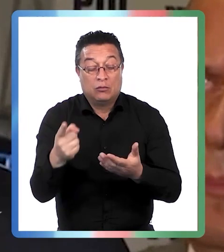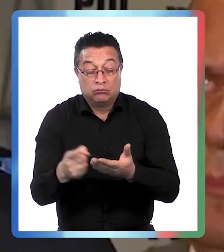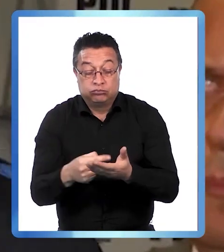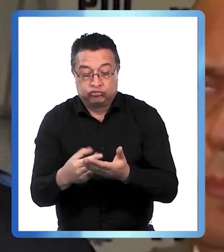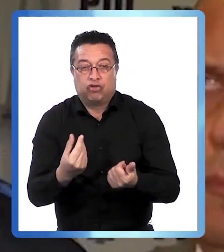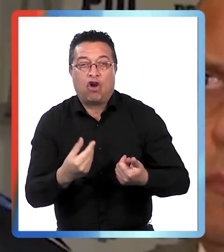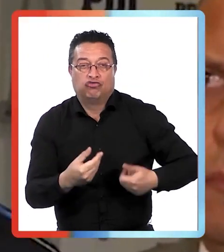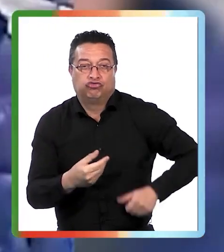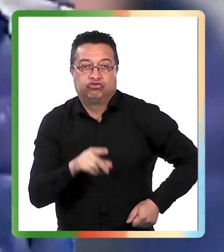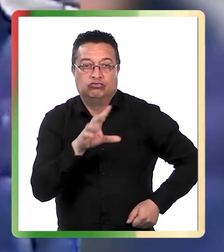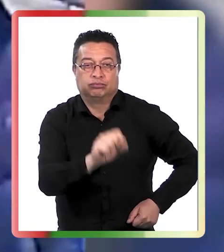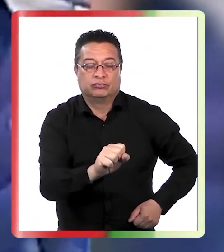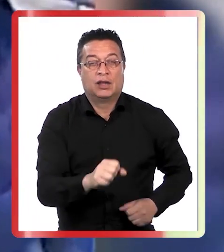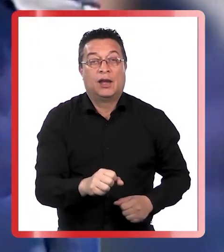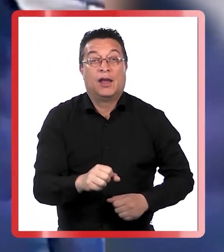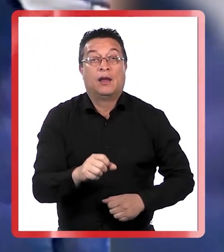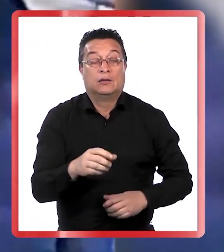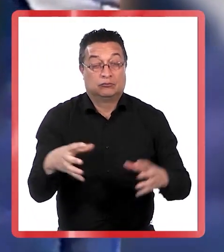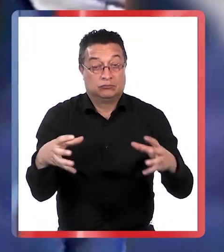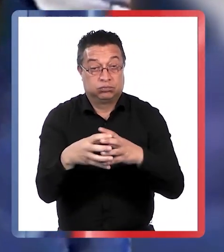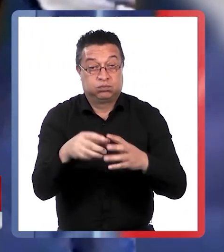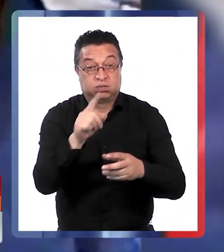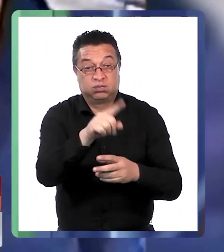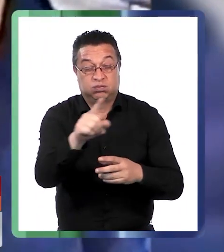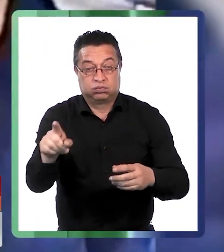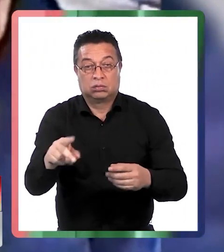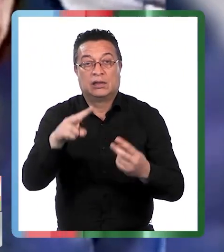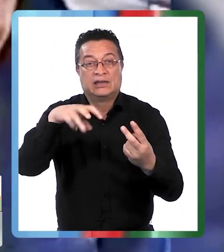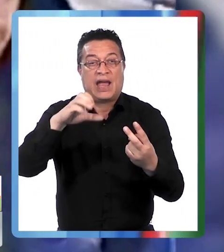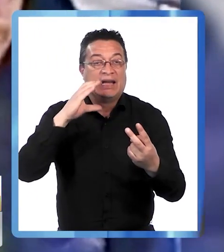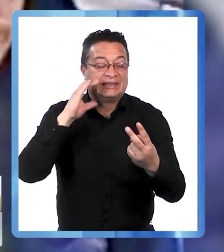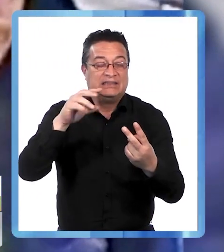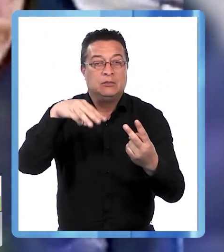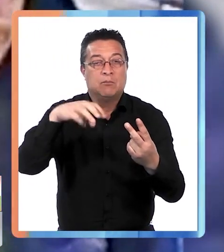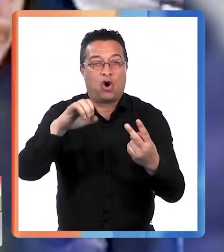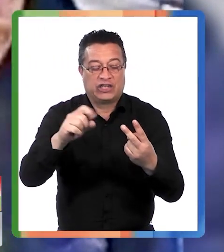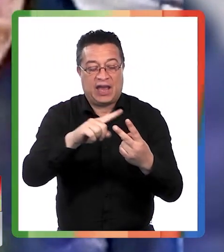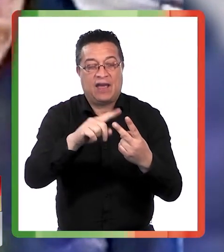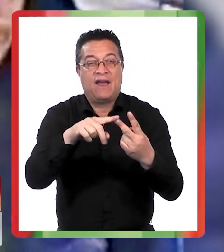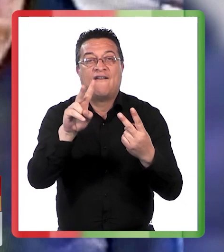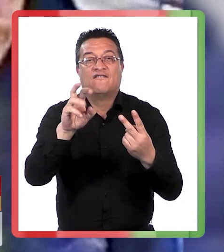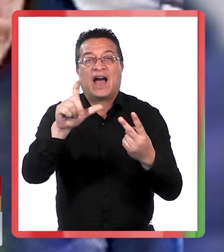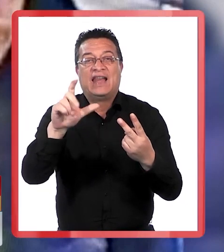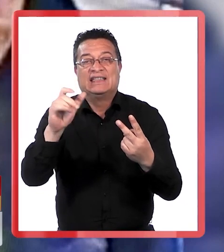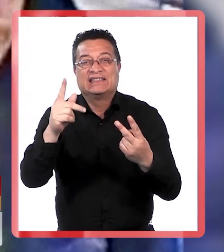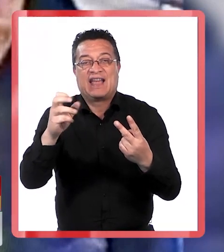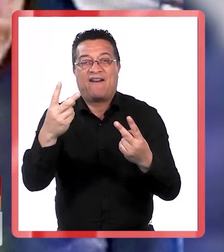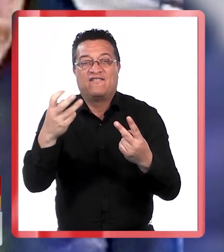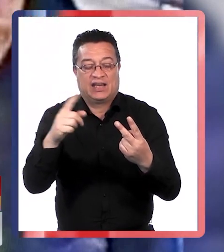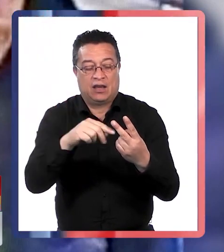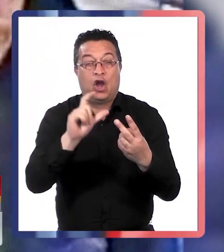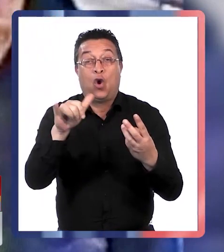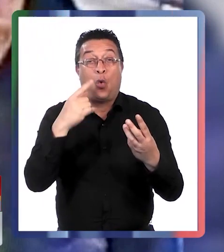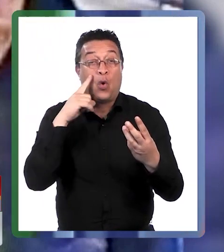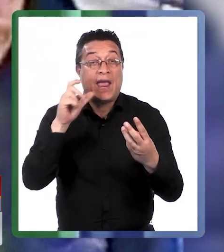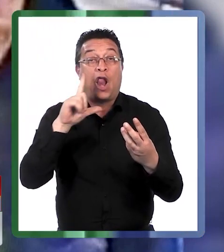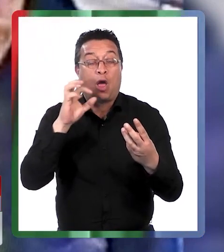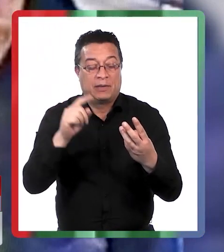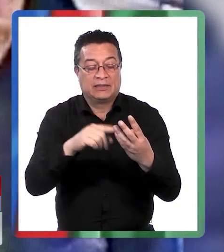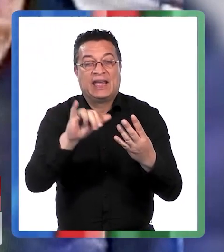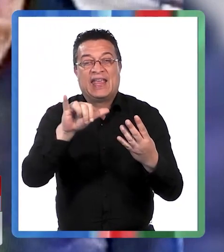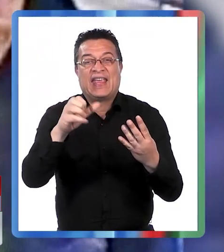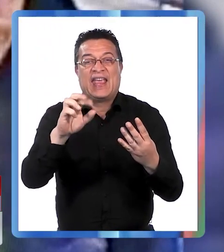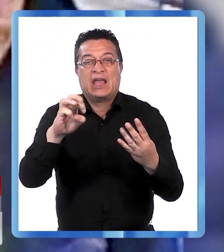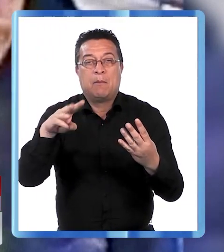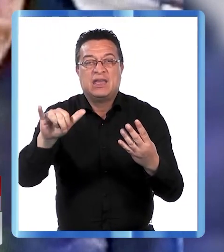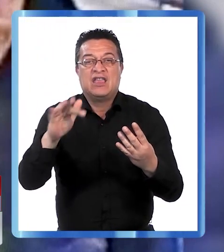los miembros de la banda fueron identificados como Nancy Moya Valesca Vega Julia López